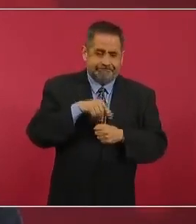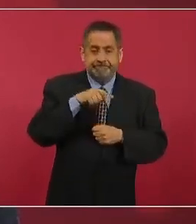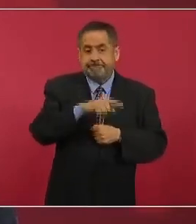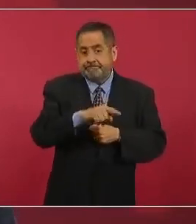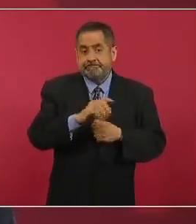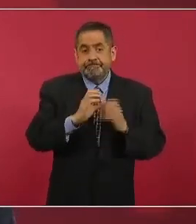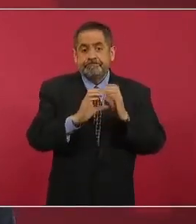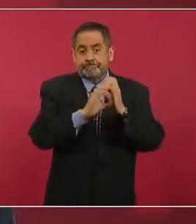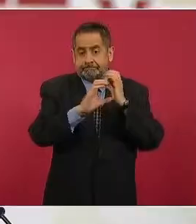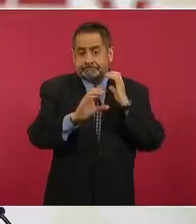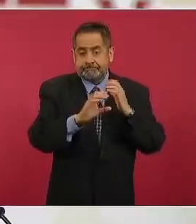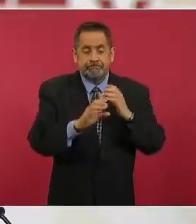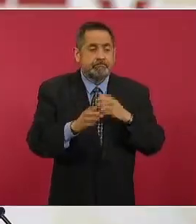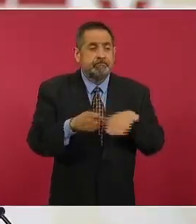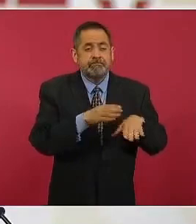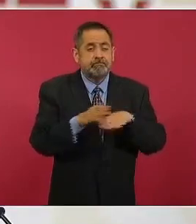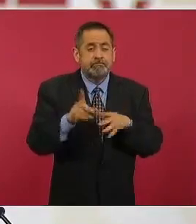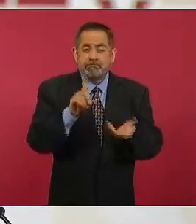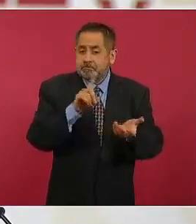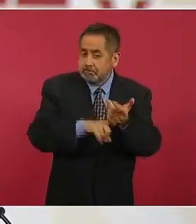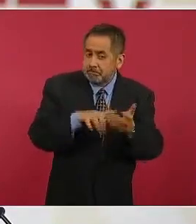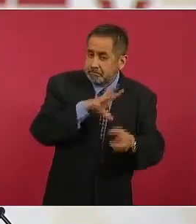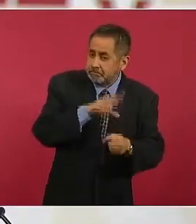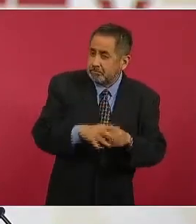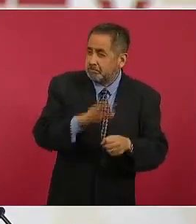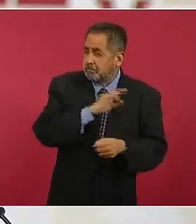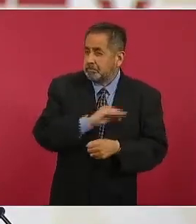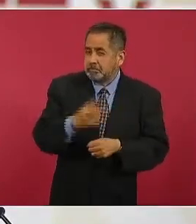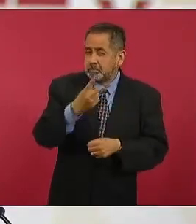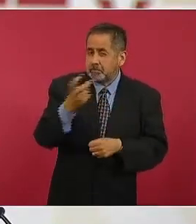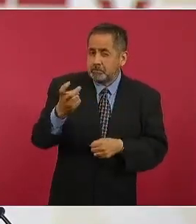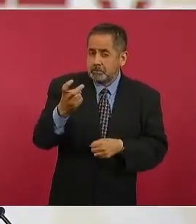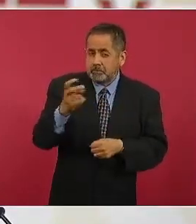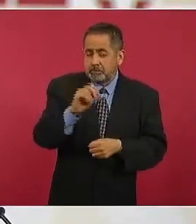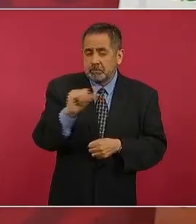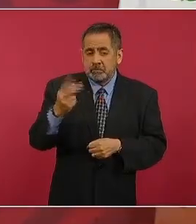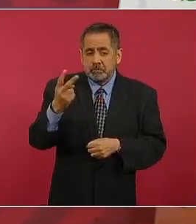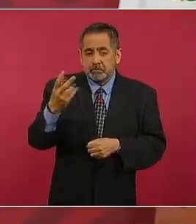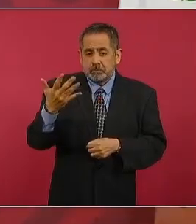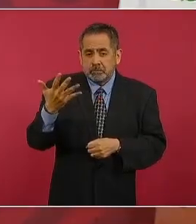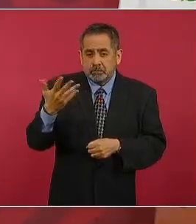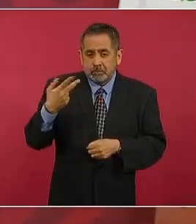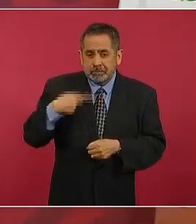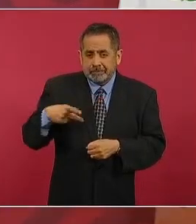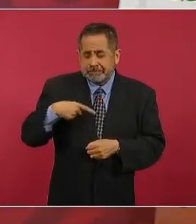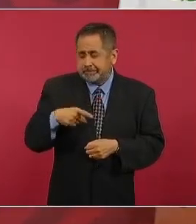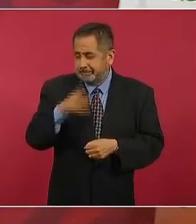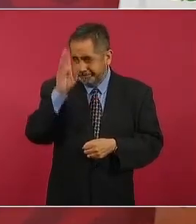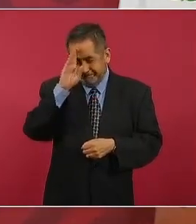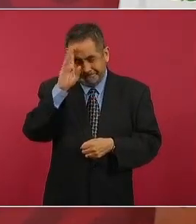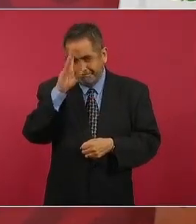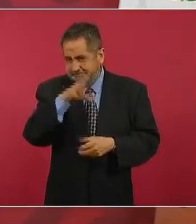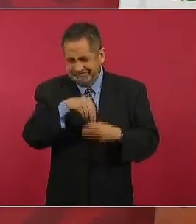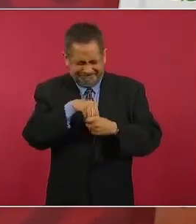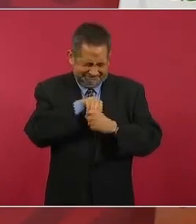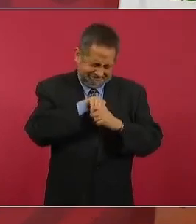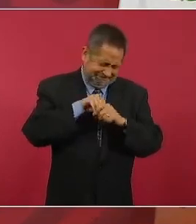ido en ese trailer alrededor de 200 a 250 personas se tiene